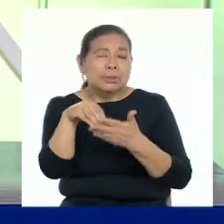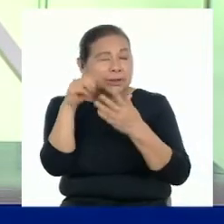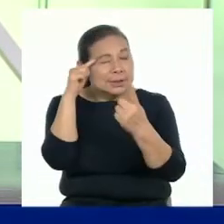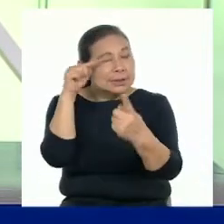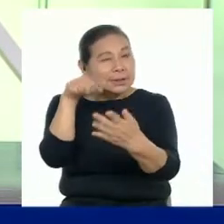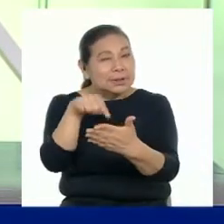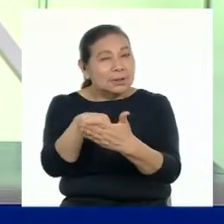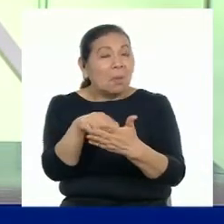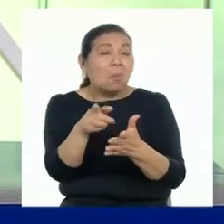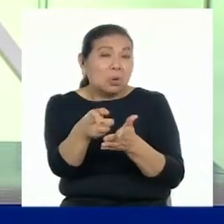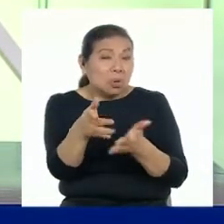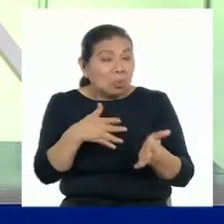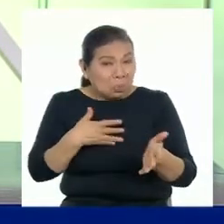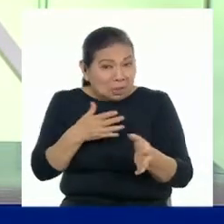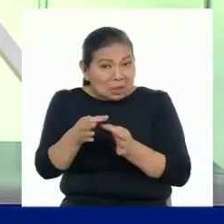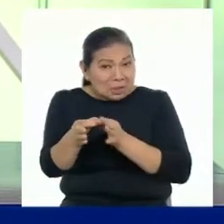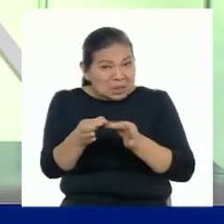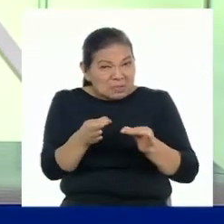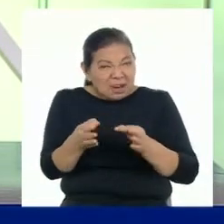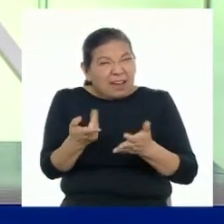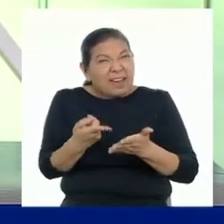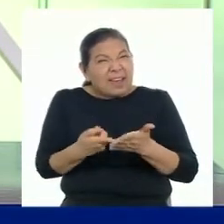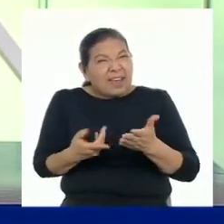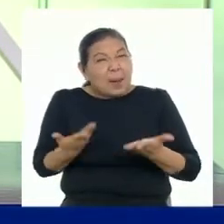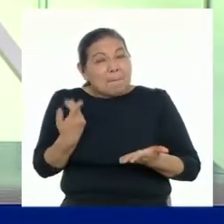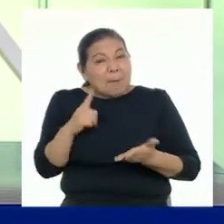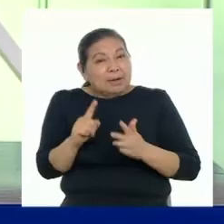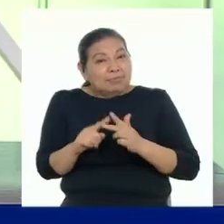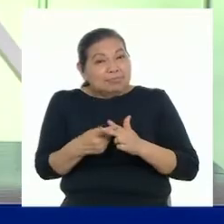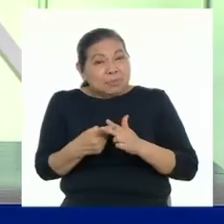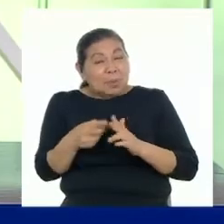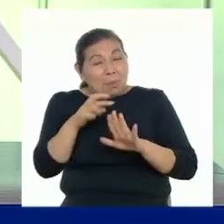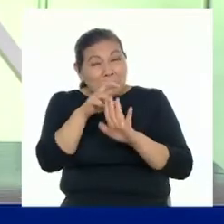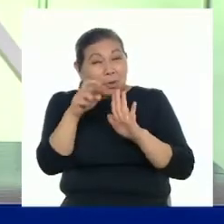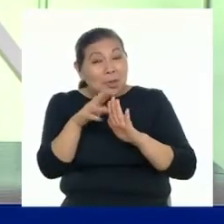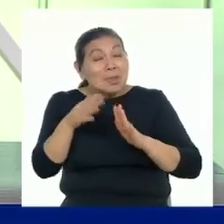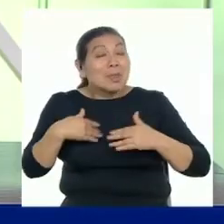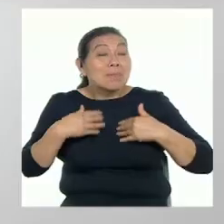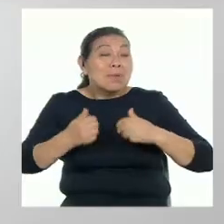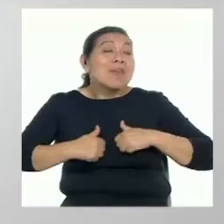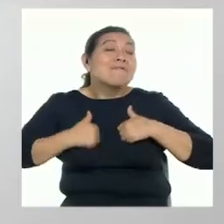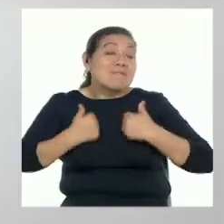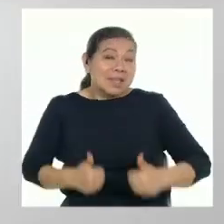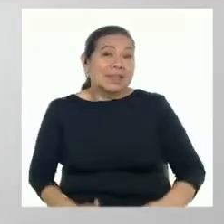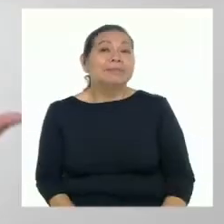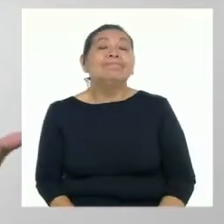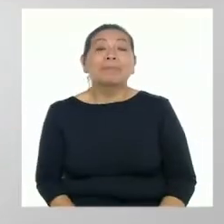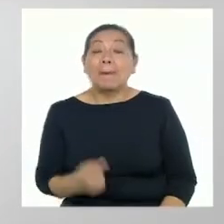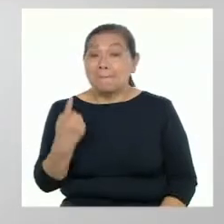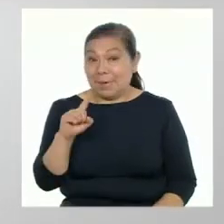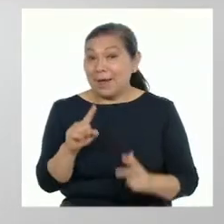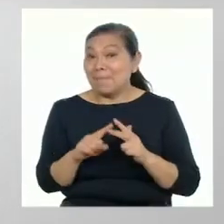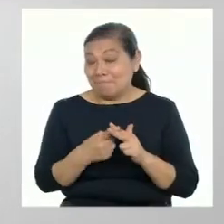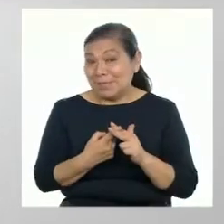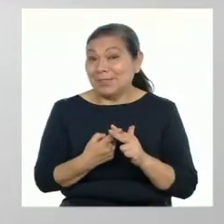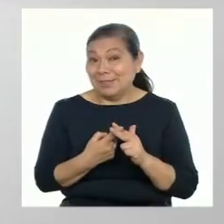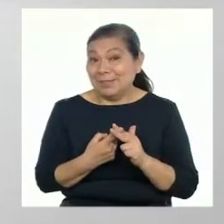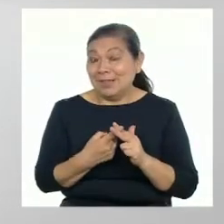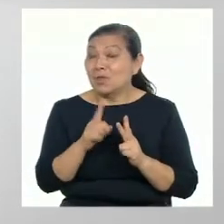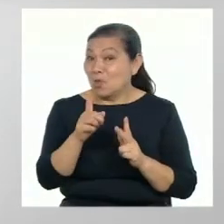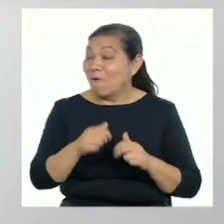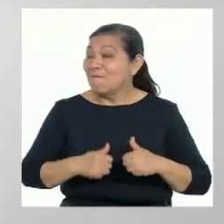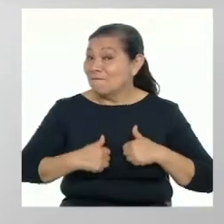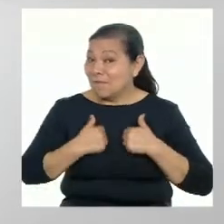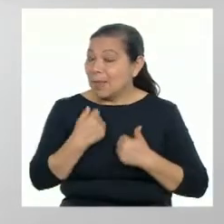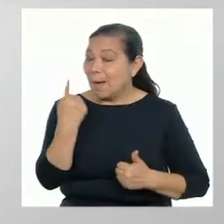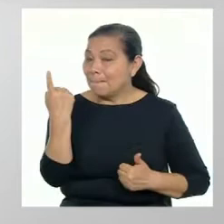metas, ¿podría explicarnos qué deberíamos considerar para iniciar nuestro proyecto de vida? Para iniciar nuestro proyecto de vida,